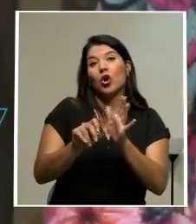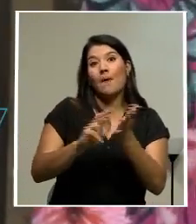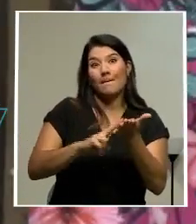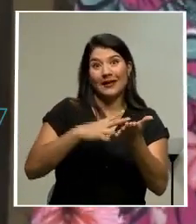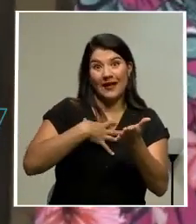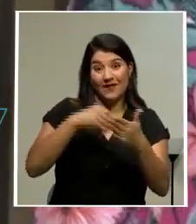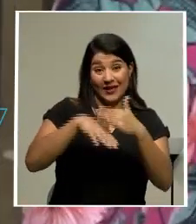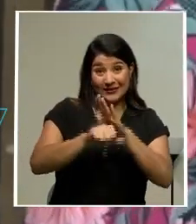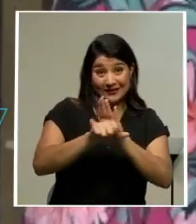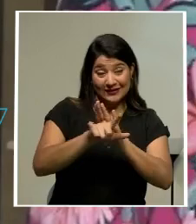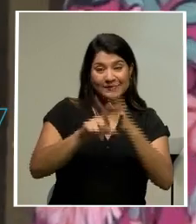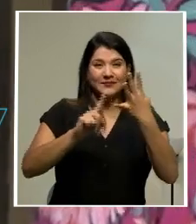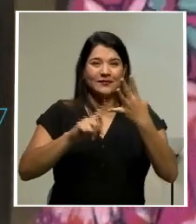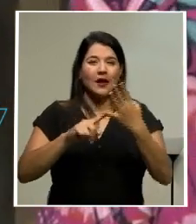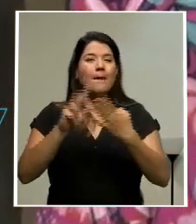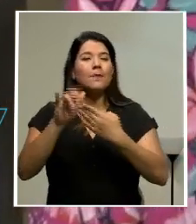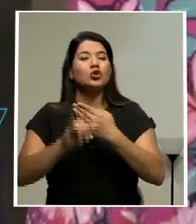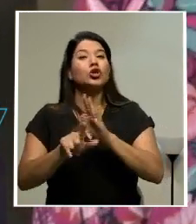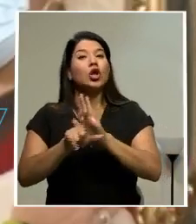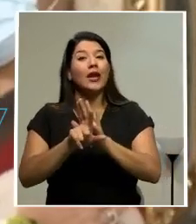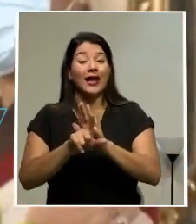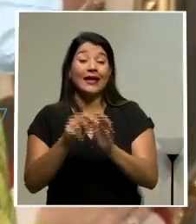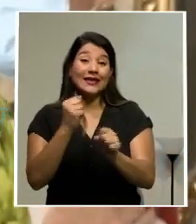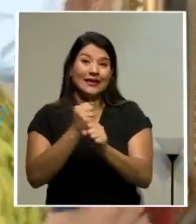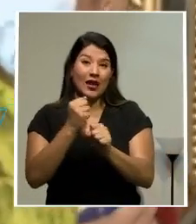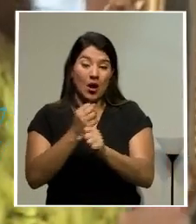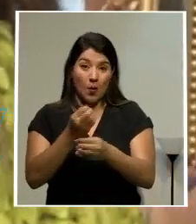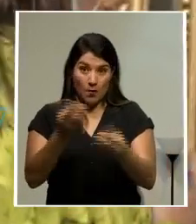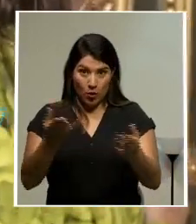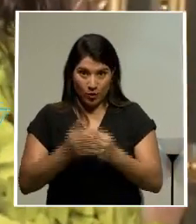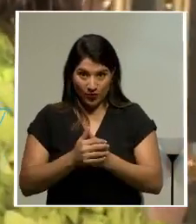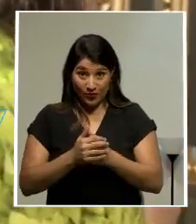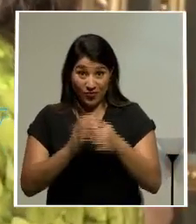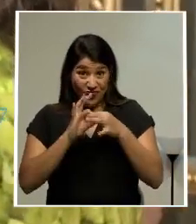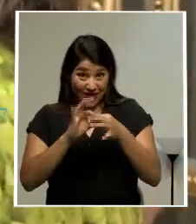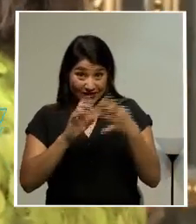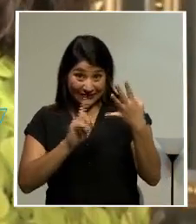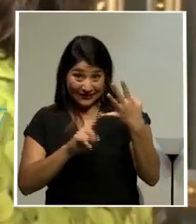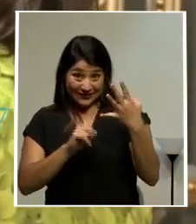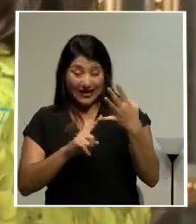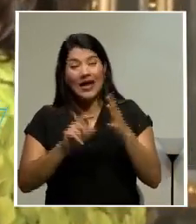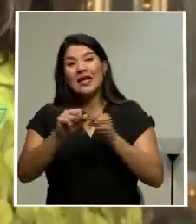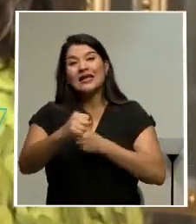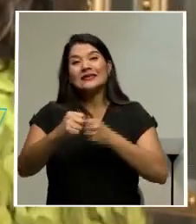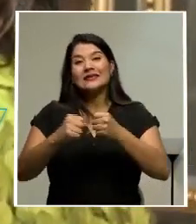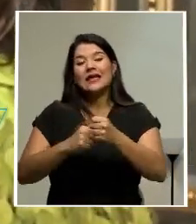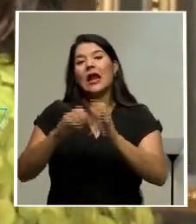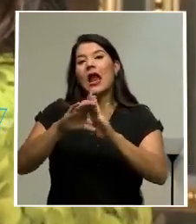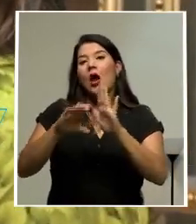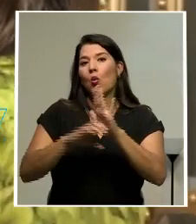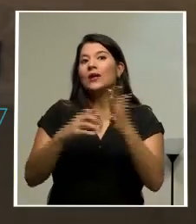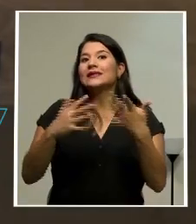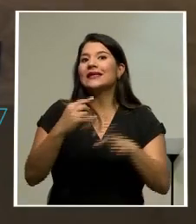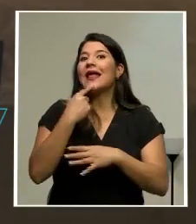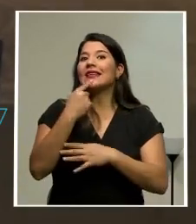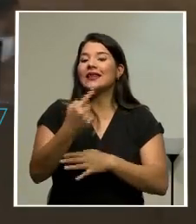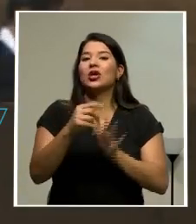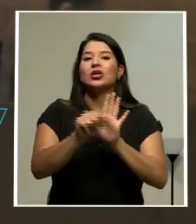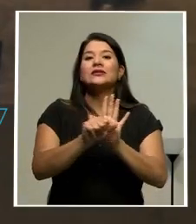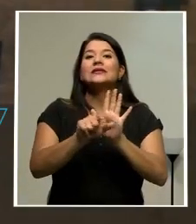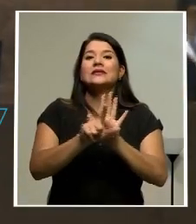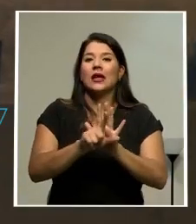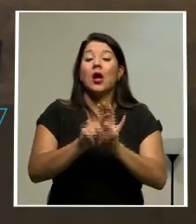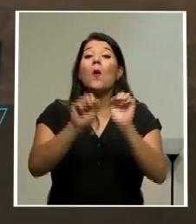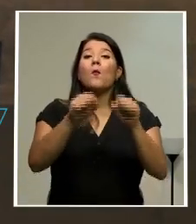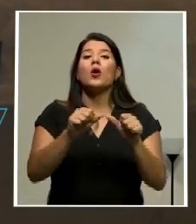y sobre todo el tema del proyecto de ley del marco de empleo público. Sobre este último, la sala constitucional ya determinó que la Asamblea Legislativa